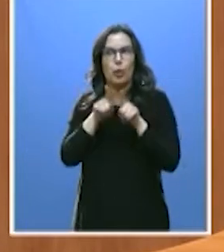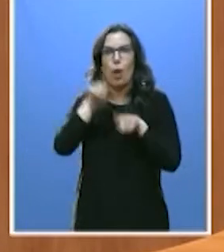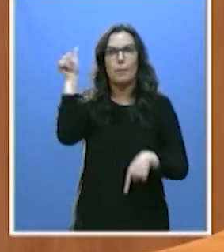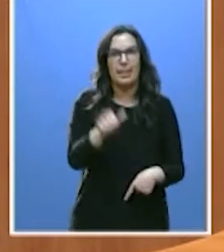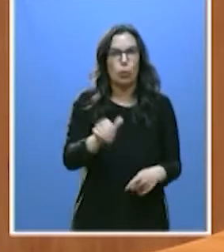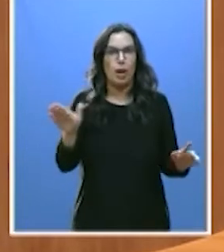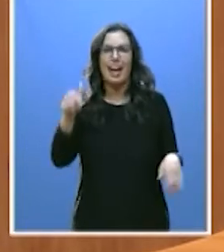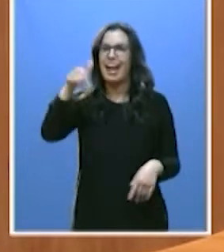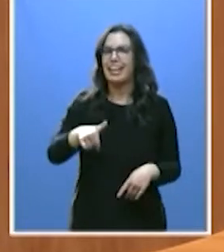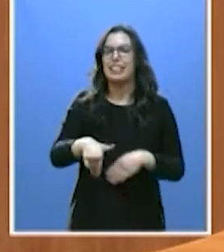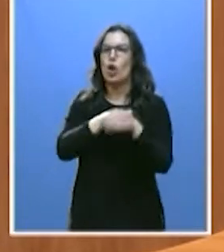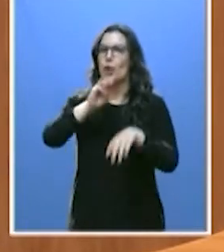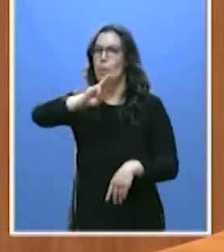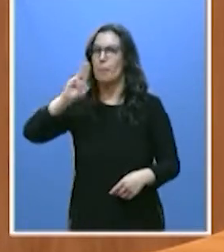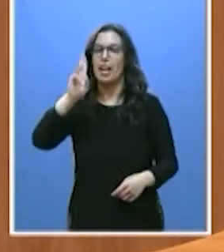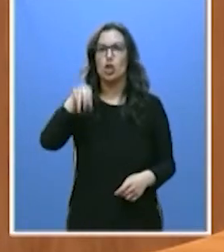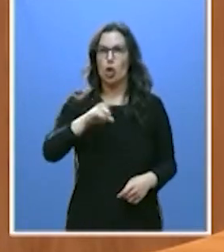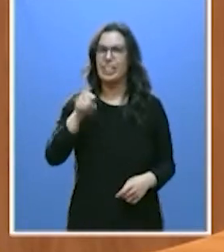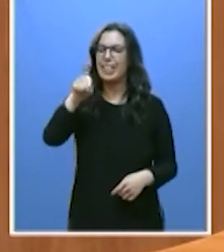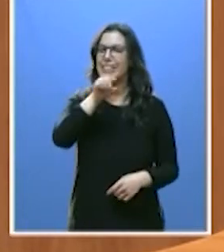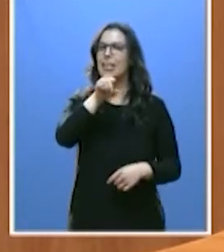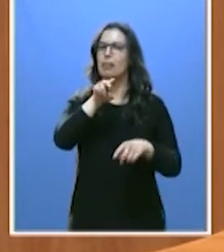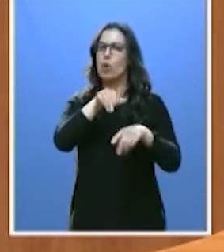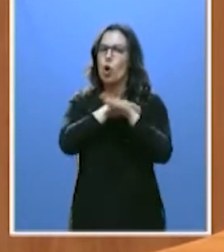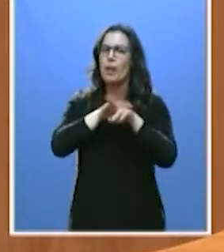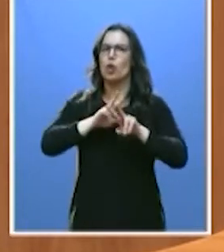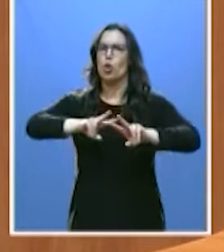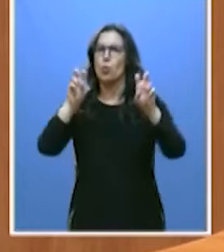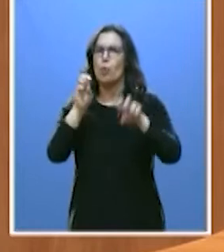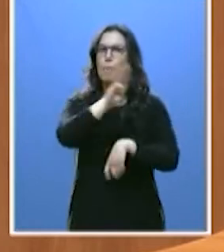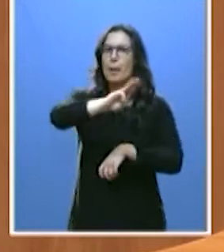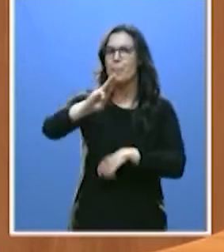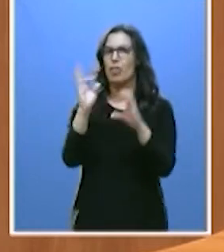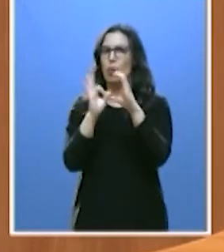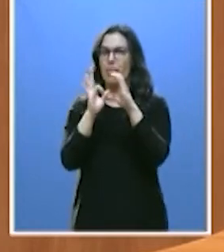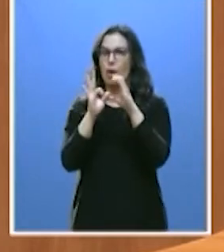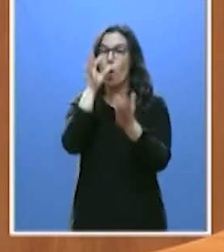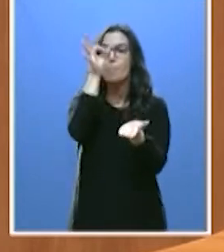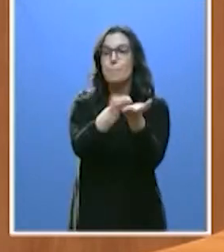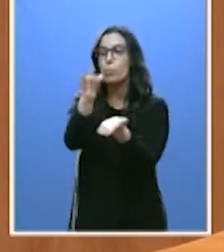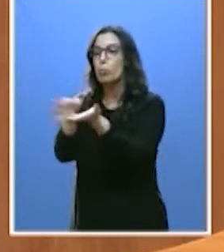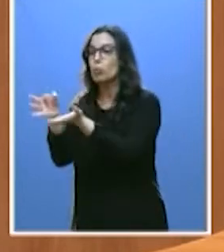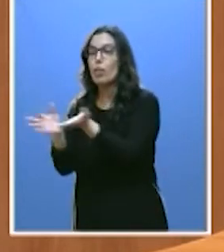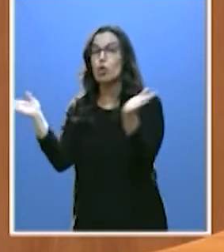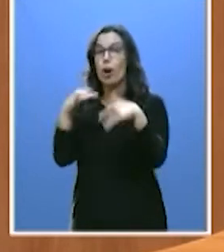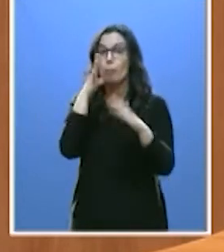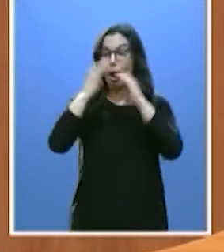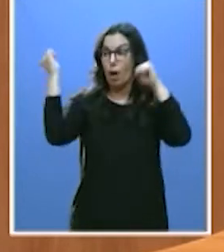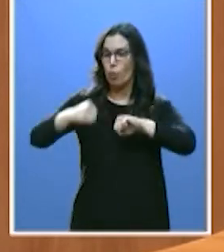el gobierno del PP, es un gobierno de ciudadanos y del PP. Aquí no hay imputados. No lo permite nuestro acuerdo.